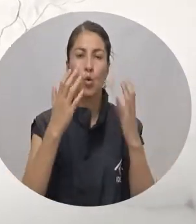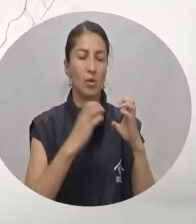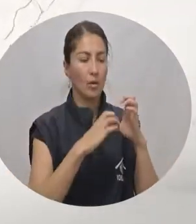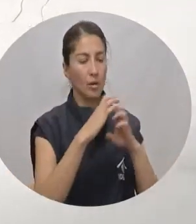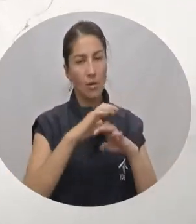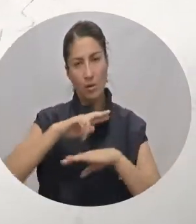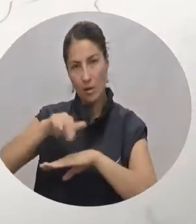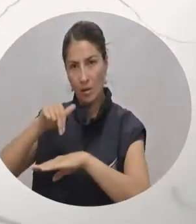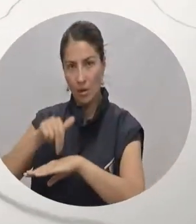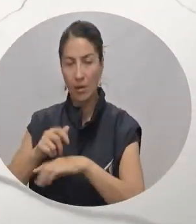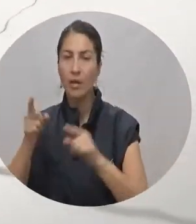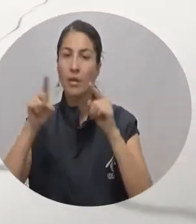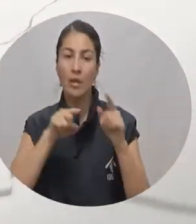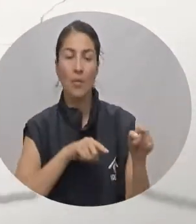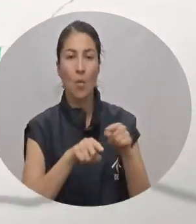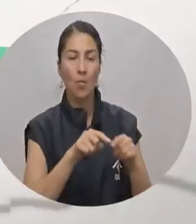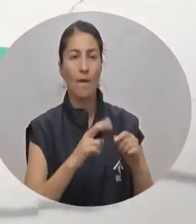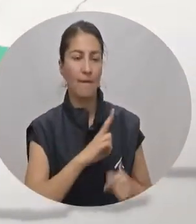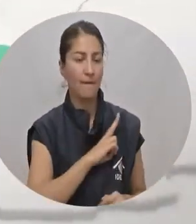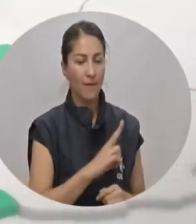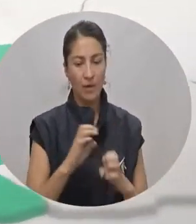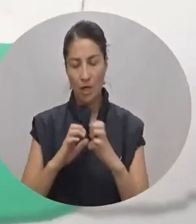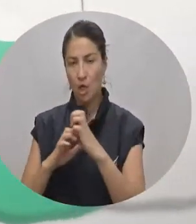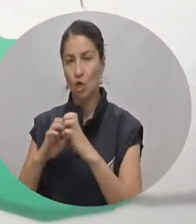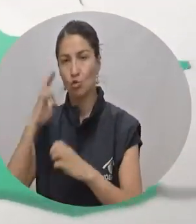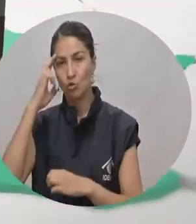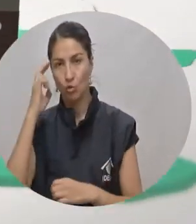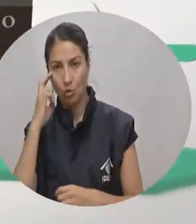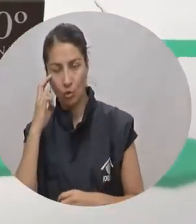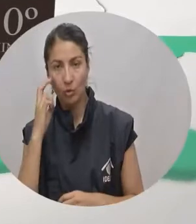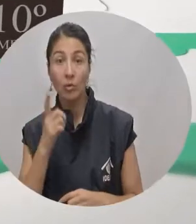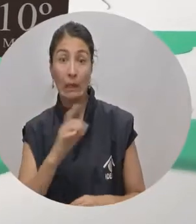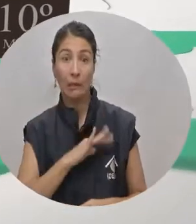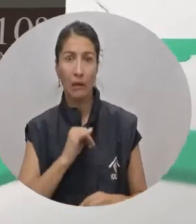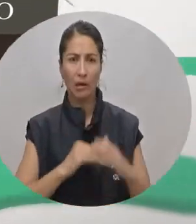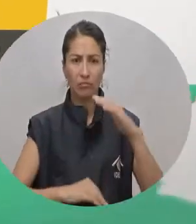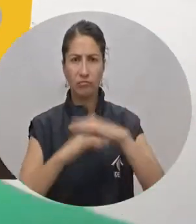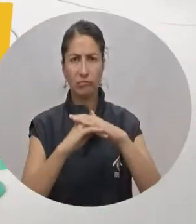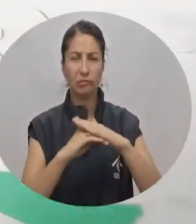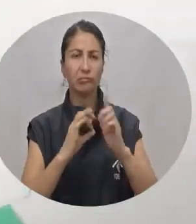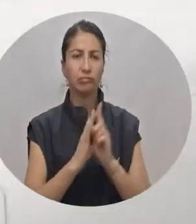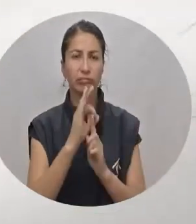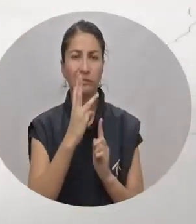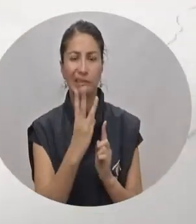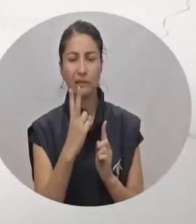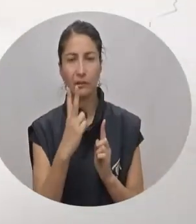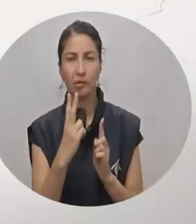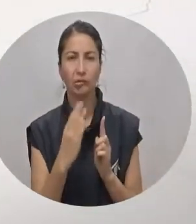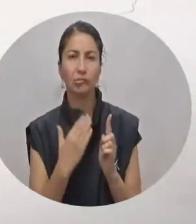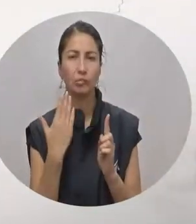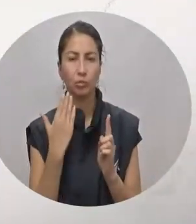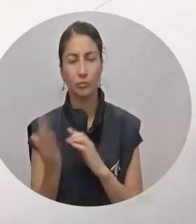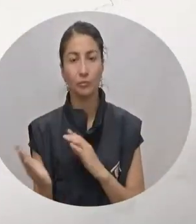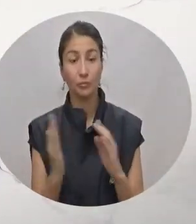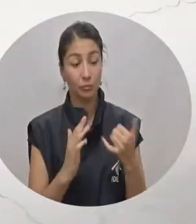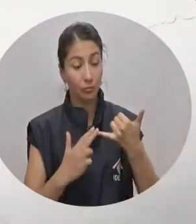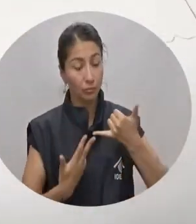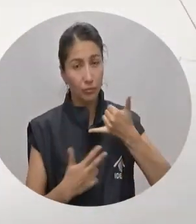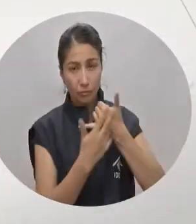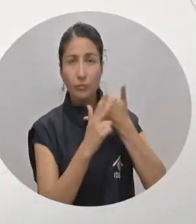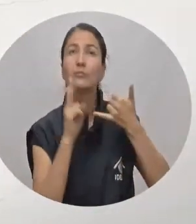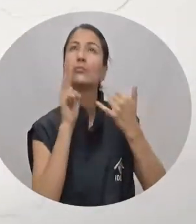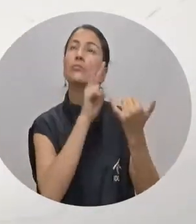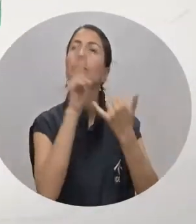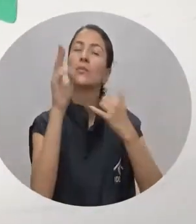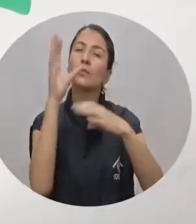Pacífico Colombiano, donde de nuevo habrá lluvias en Cauca y Nariño, así como en zonas del Valle y Chocó, Cali tendrá la máxima temperatura